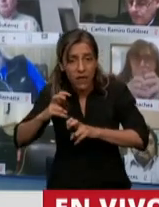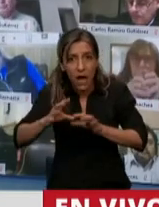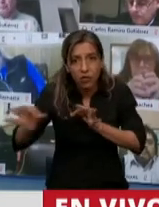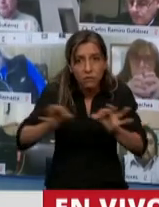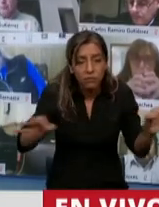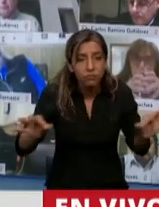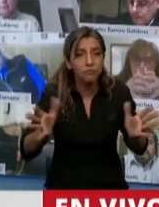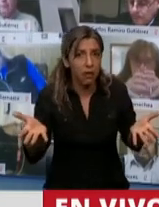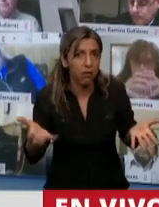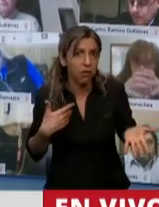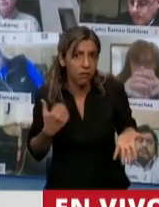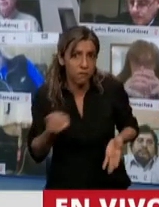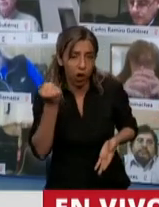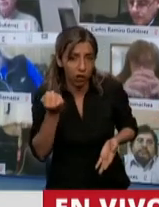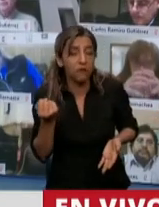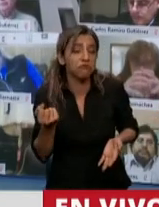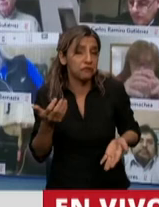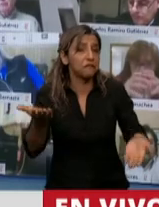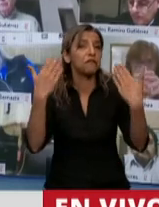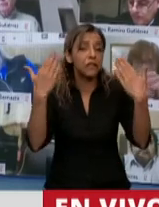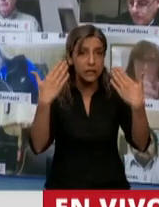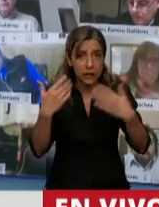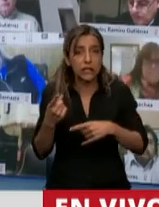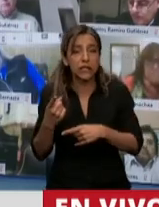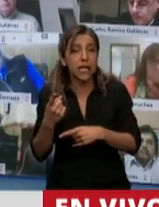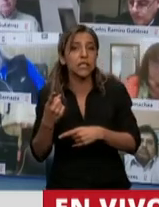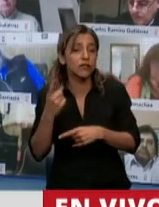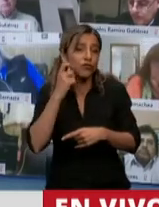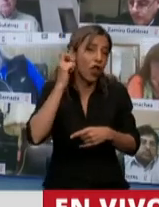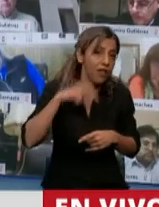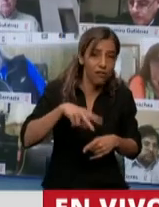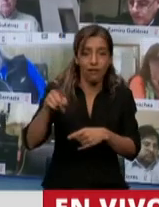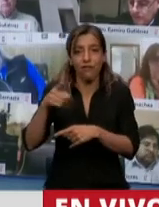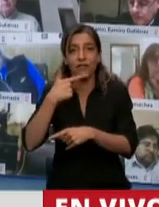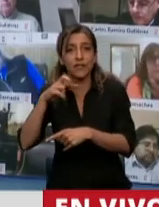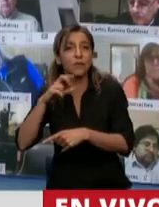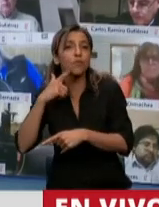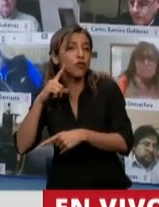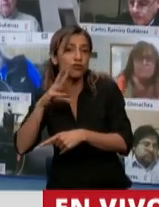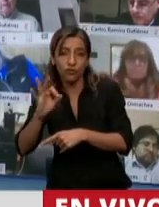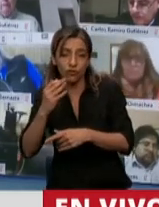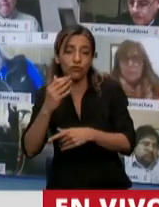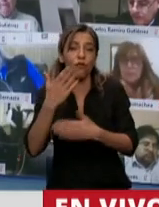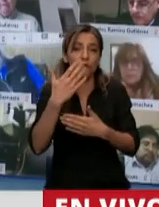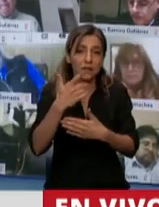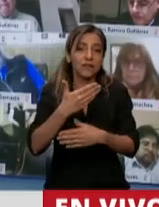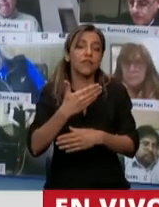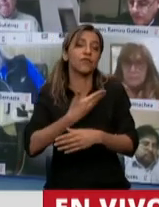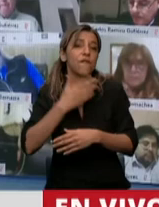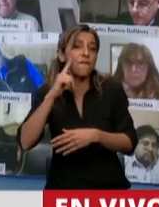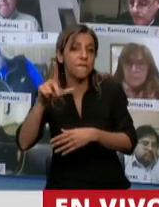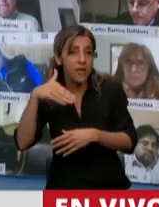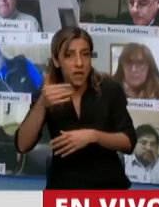la diputada Espósito y al diputado Igon, y el agradecimiento a Daniel Filmus y a Carlos Lieberman,